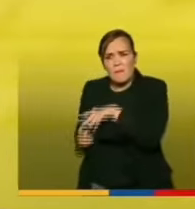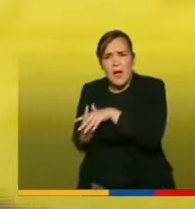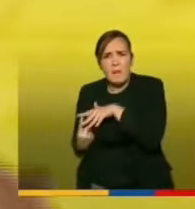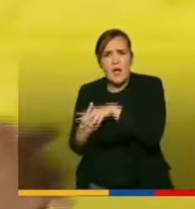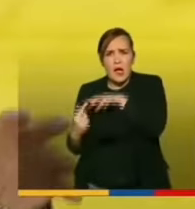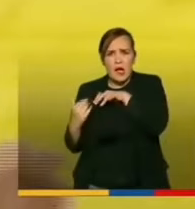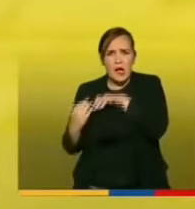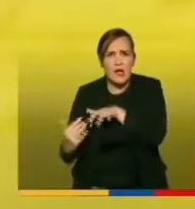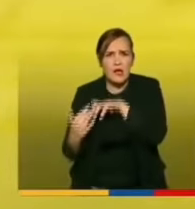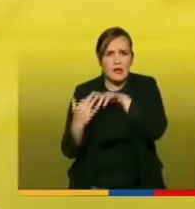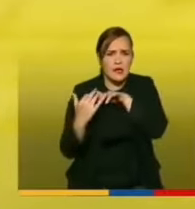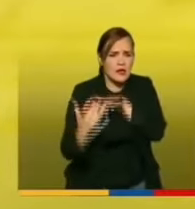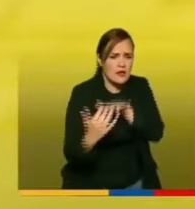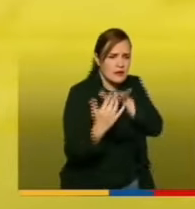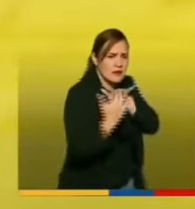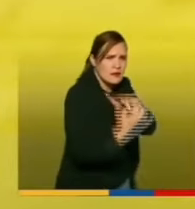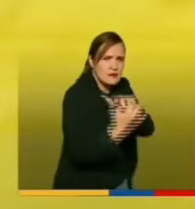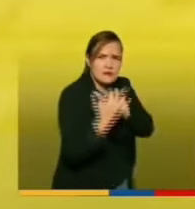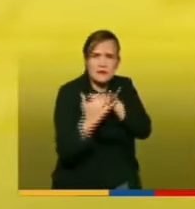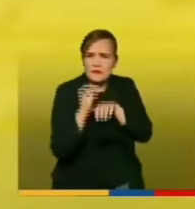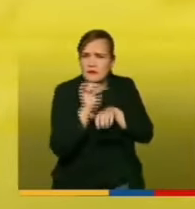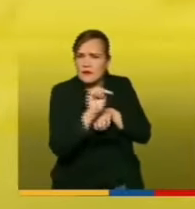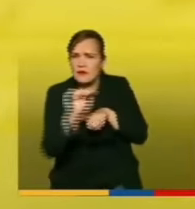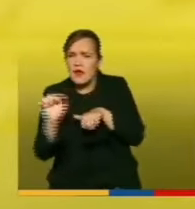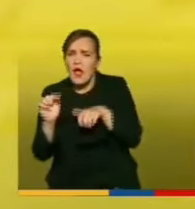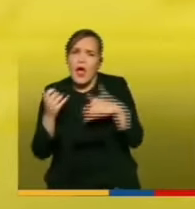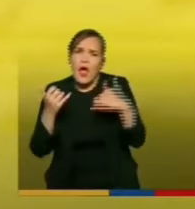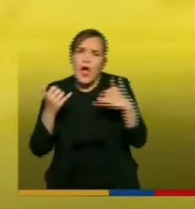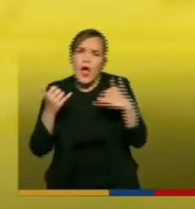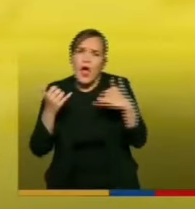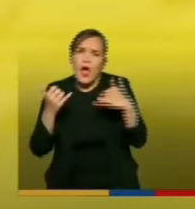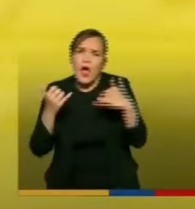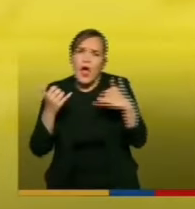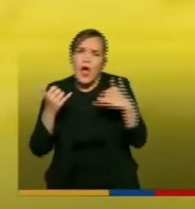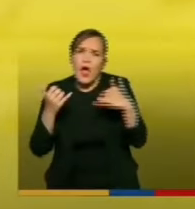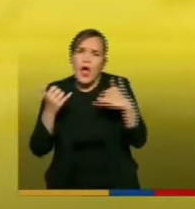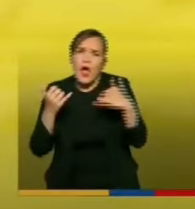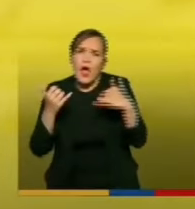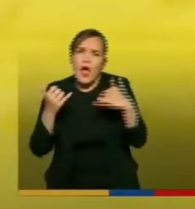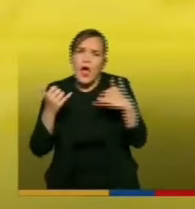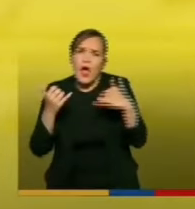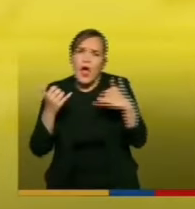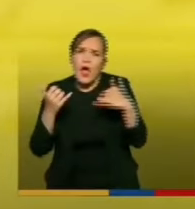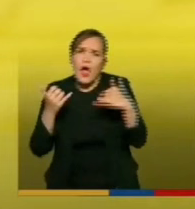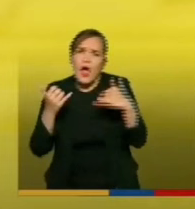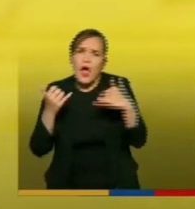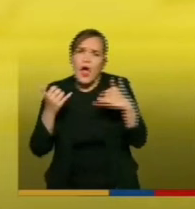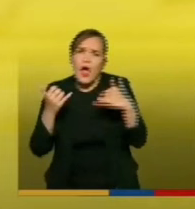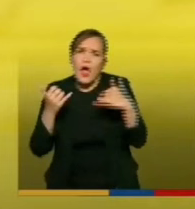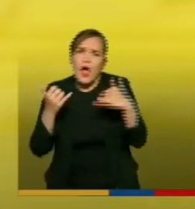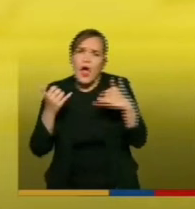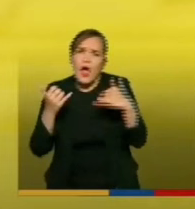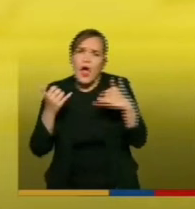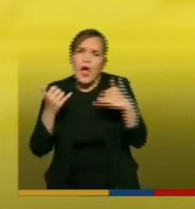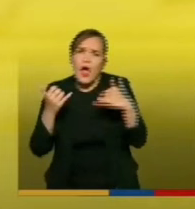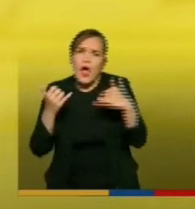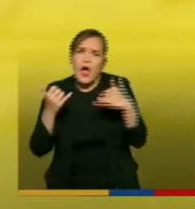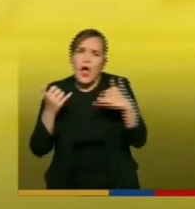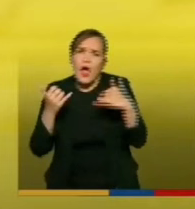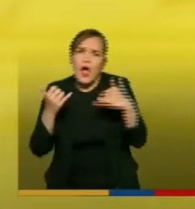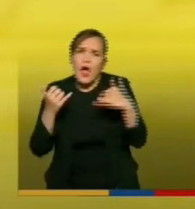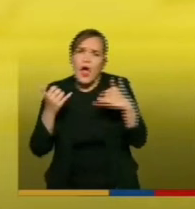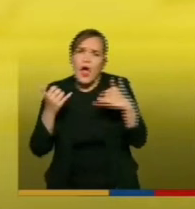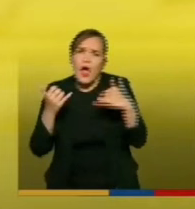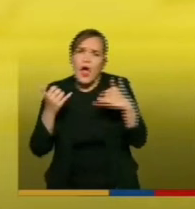Así sea hoy, un poco... Miente. Los 200 años de guerra han sido por las diferencias y